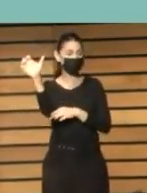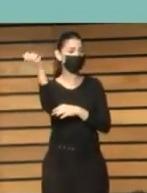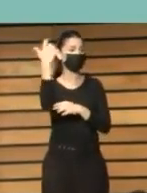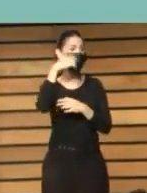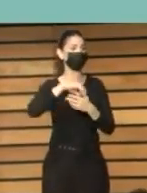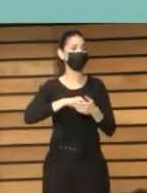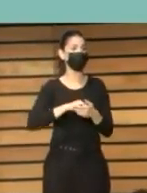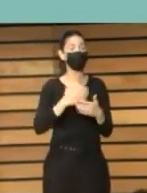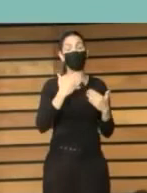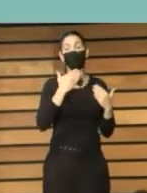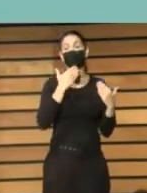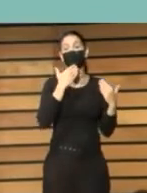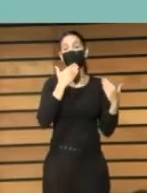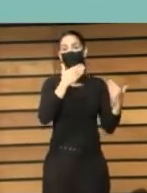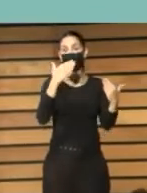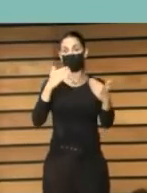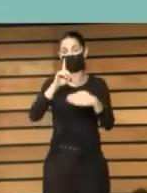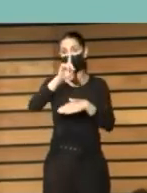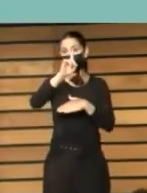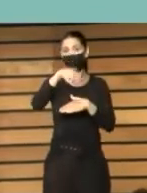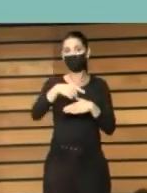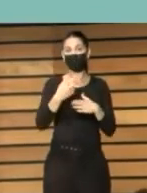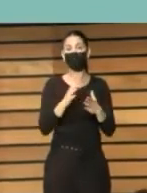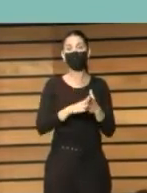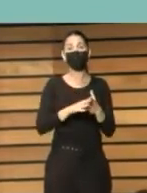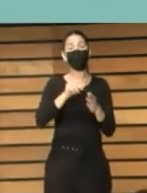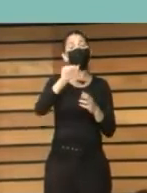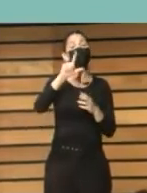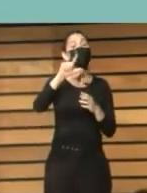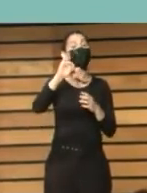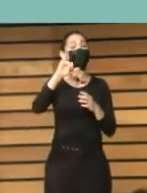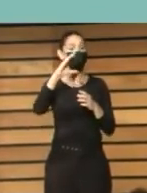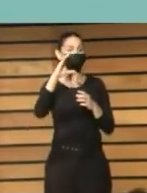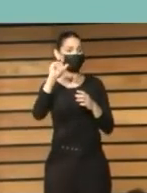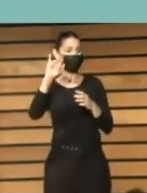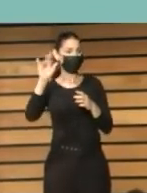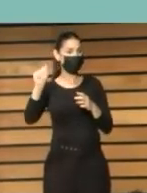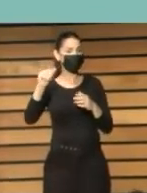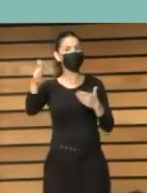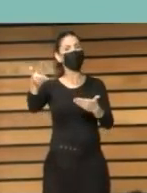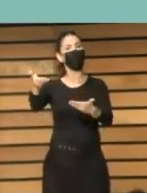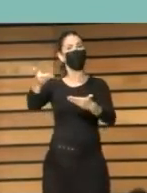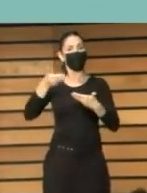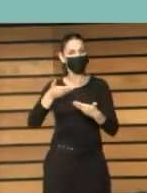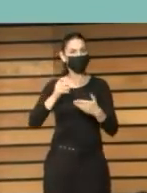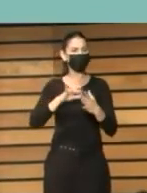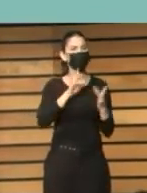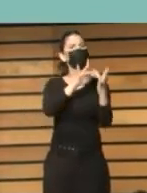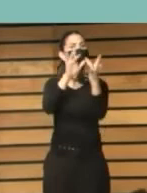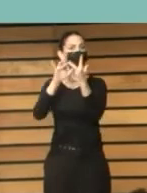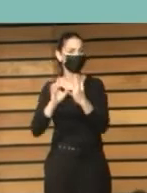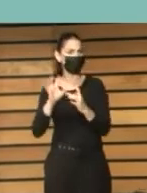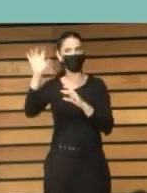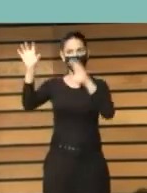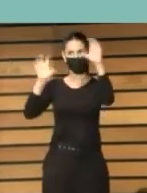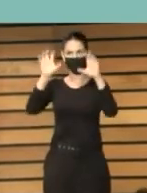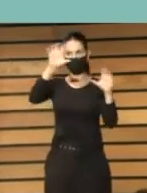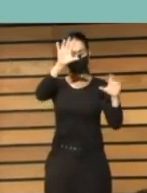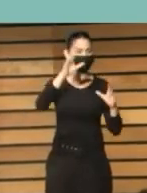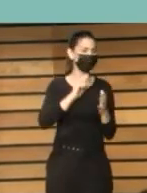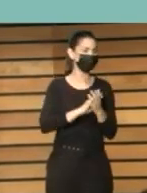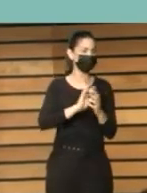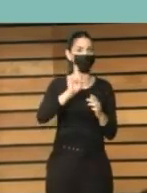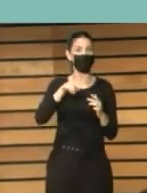gracias también a Alicia que nos facilitó un poco los primeros contactos pues fue muy bien